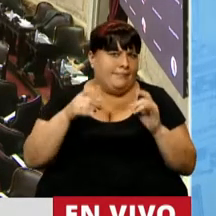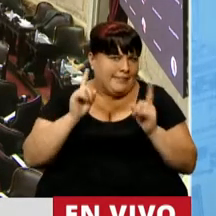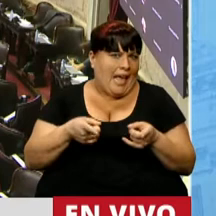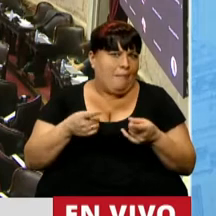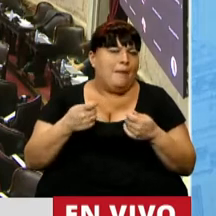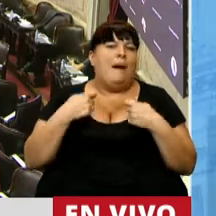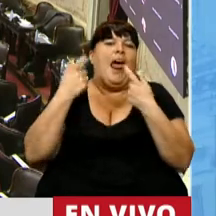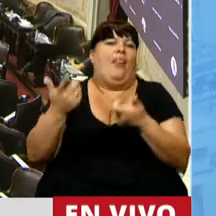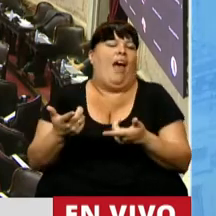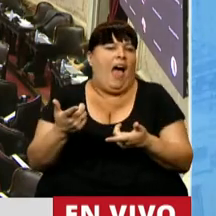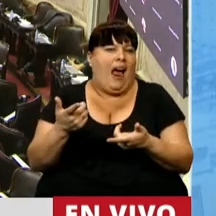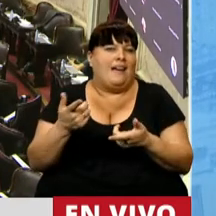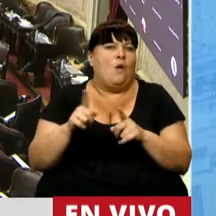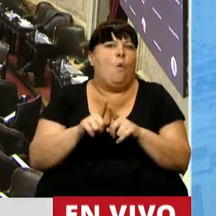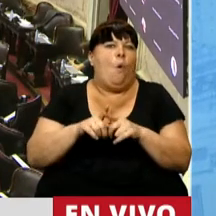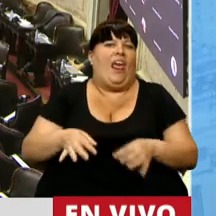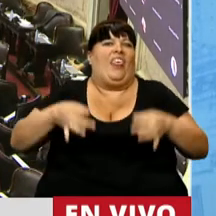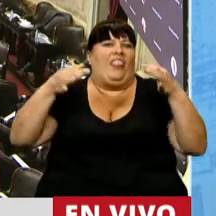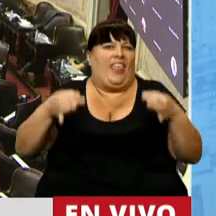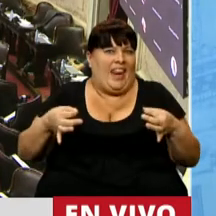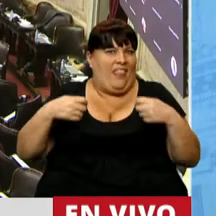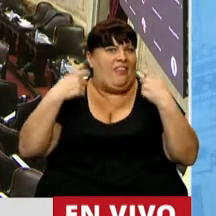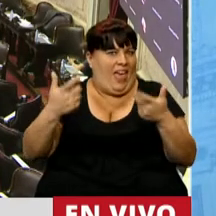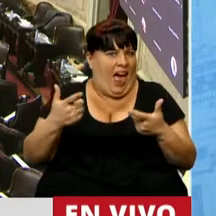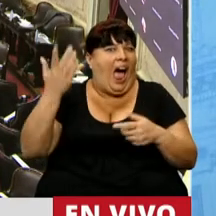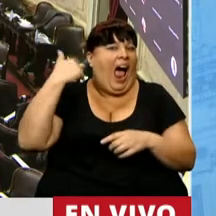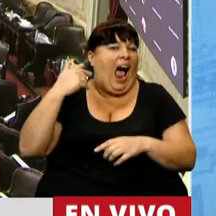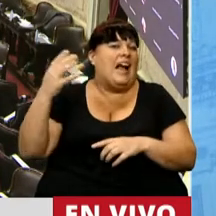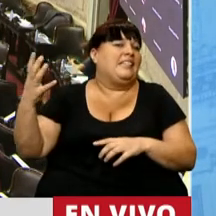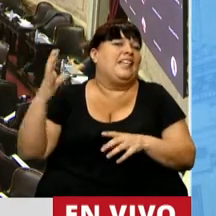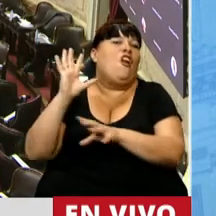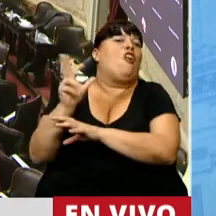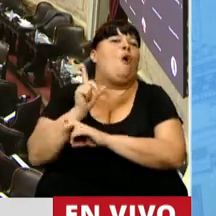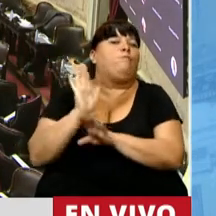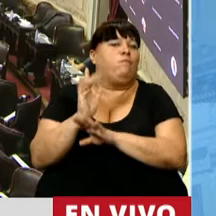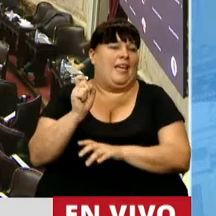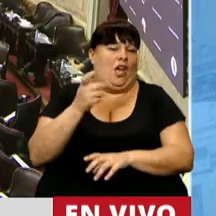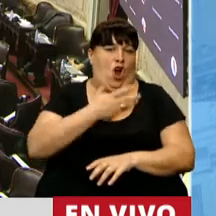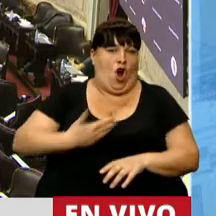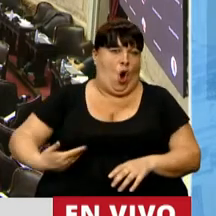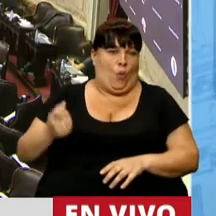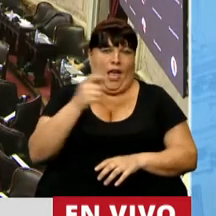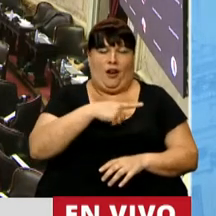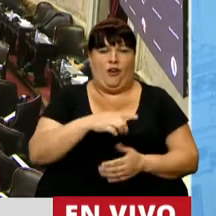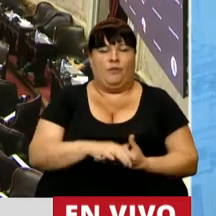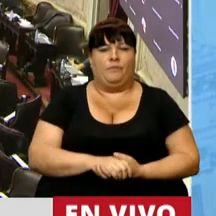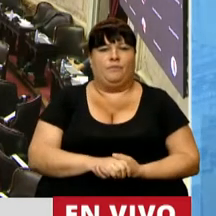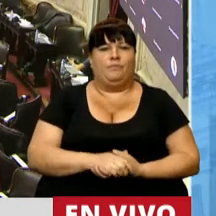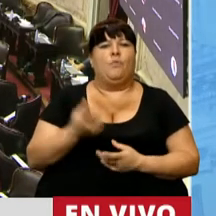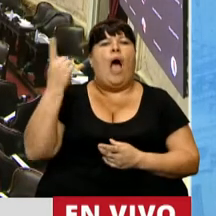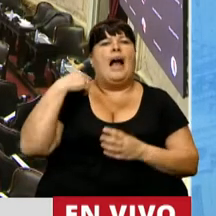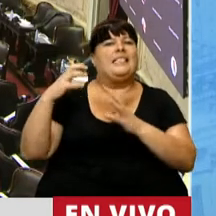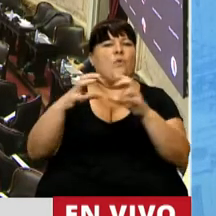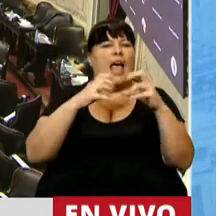también a devolver algo de la dignidad que le arrebató el gobierno del gobierno anterior en una